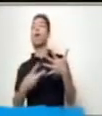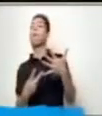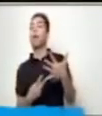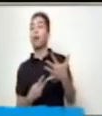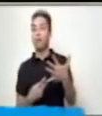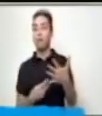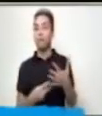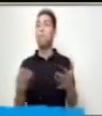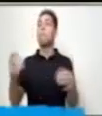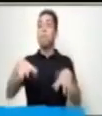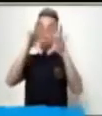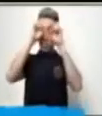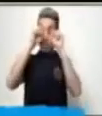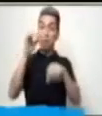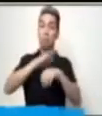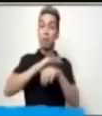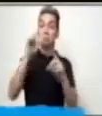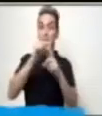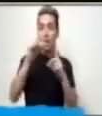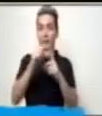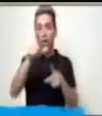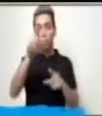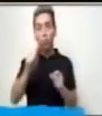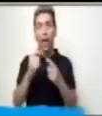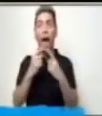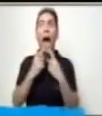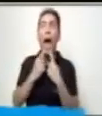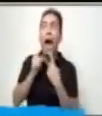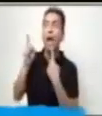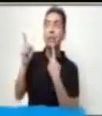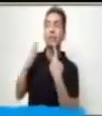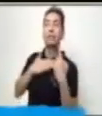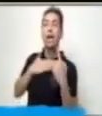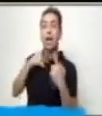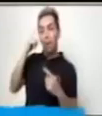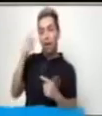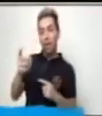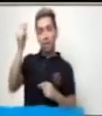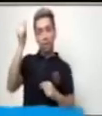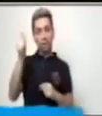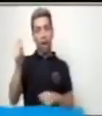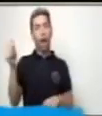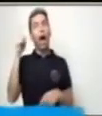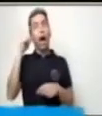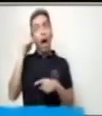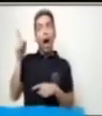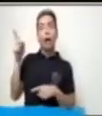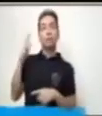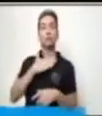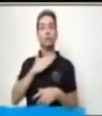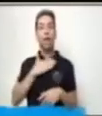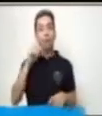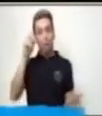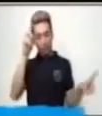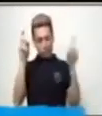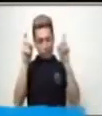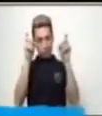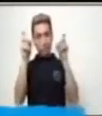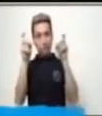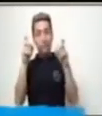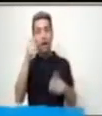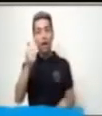le puedes decir adivinanza o acertijo. Muy bien. Muy Observemos primero la imagen.